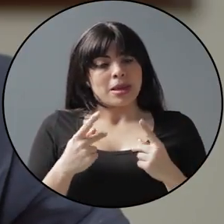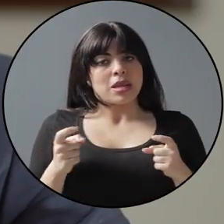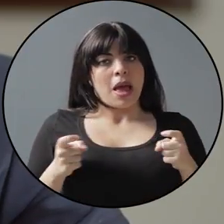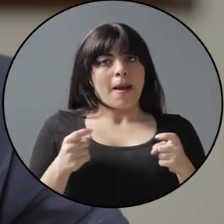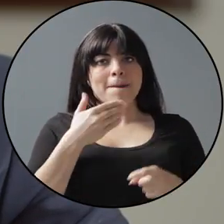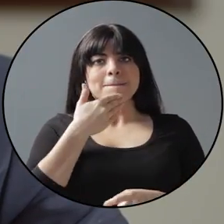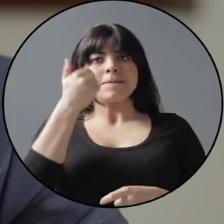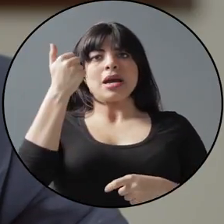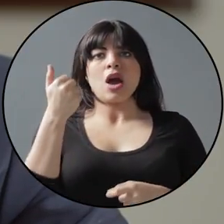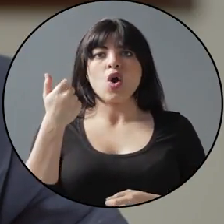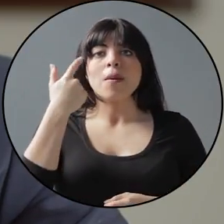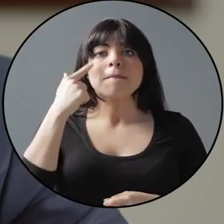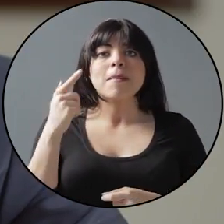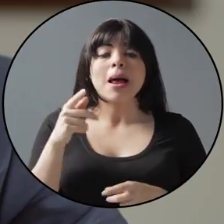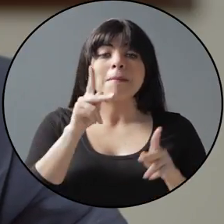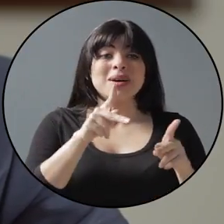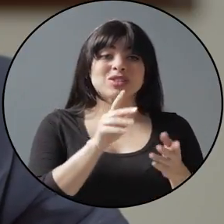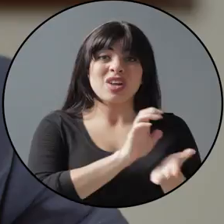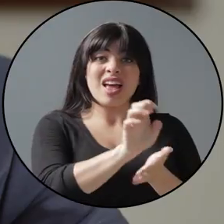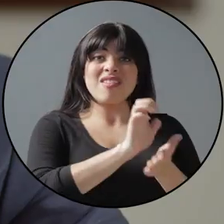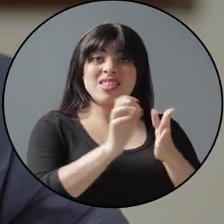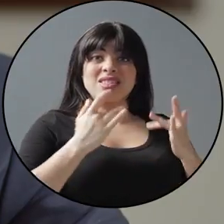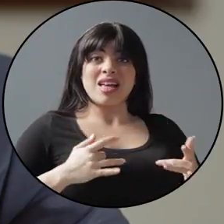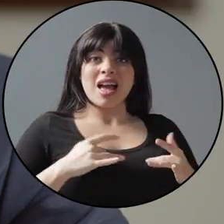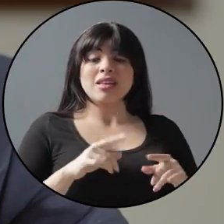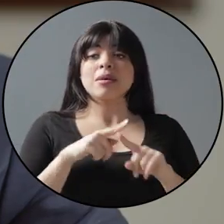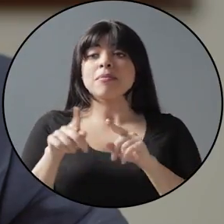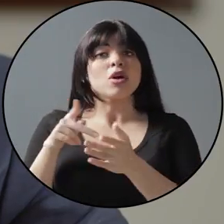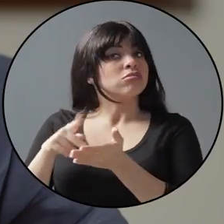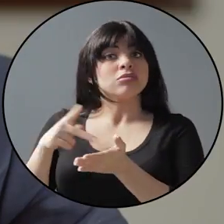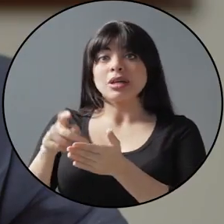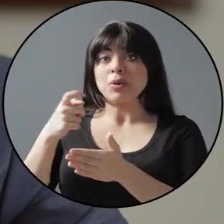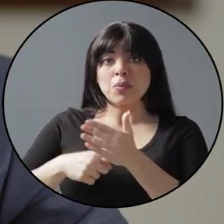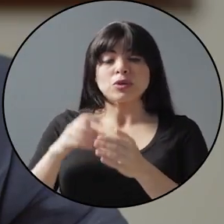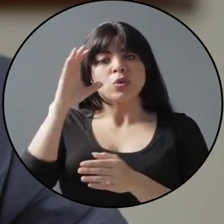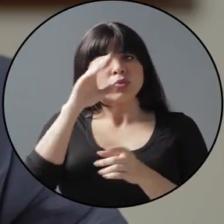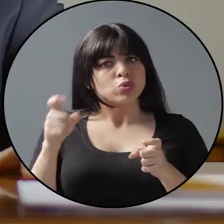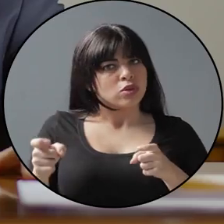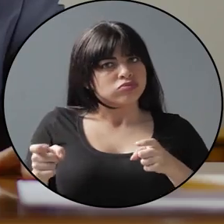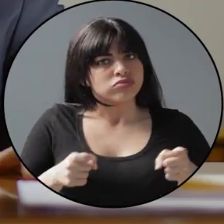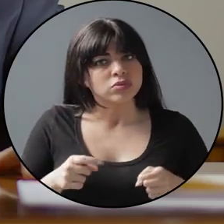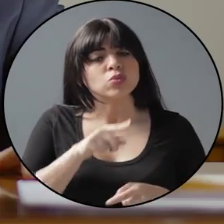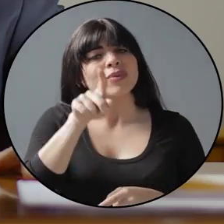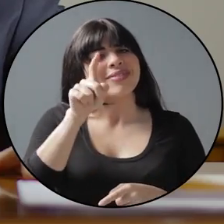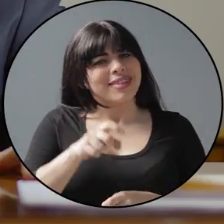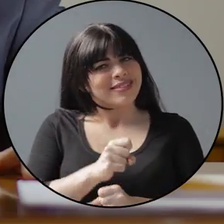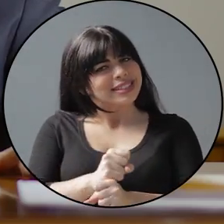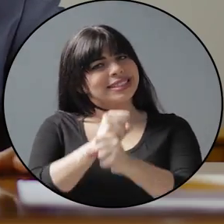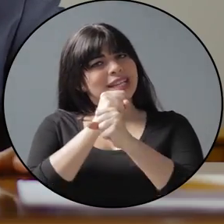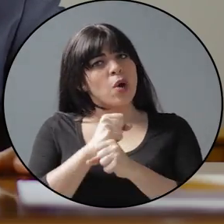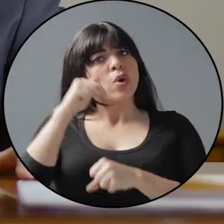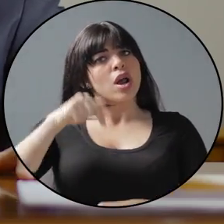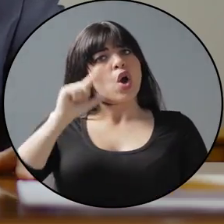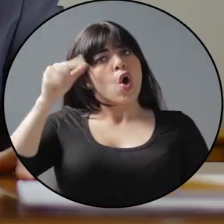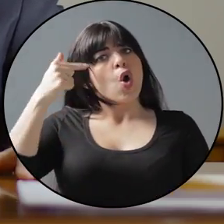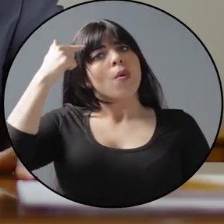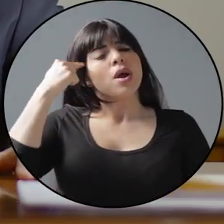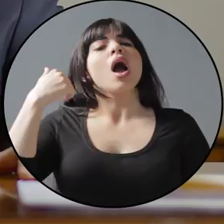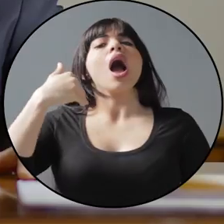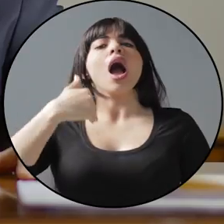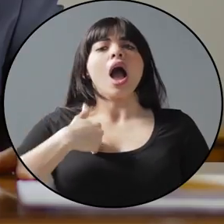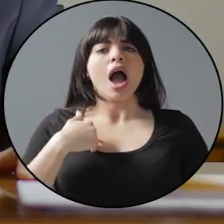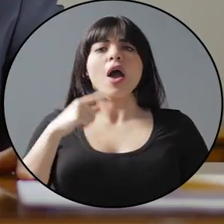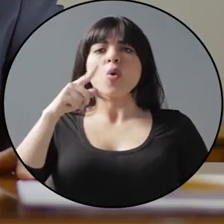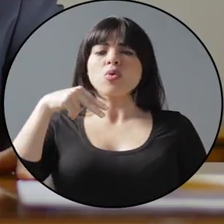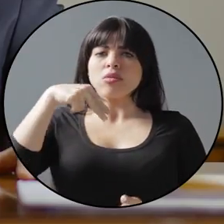mayores controles para reducir la evasión y la elusión fiscal. Tengan la seguridad de que este Gobierno